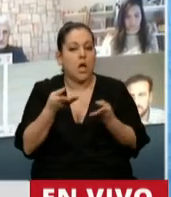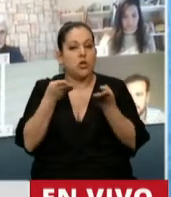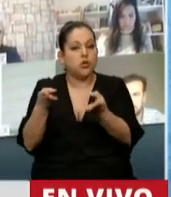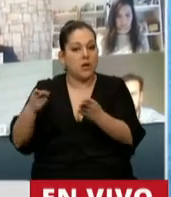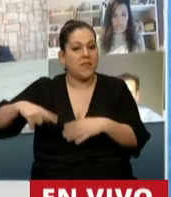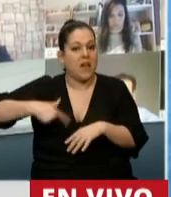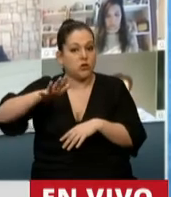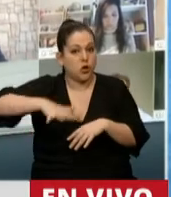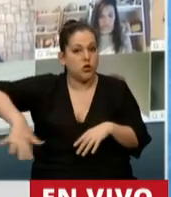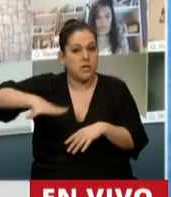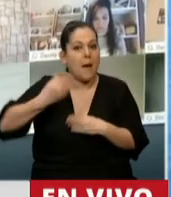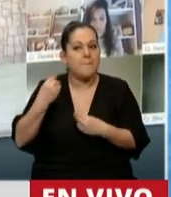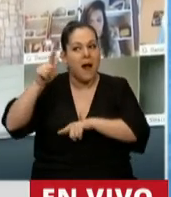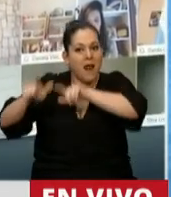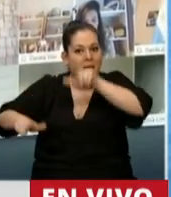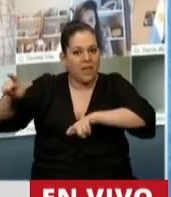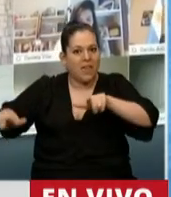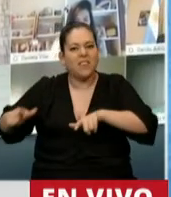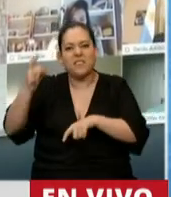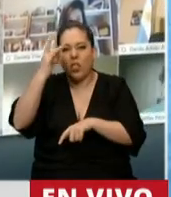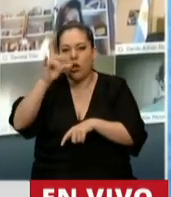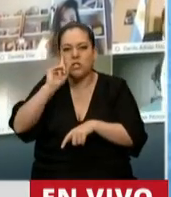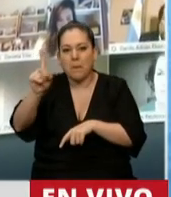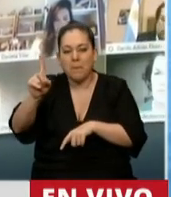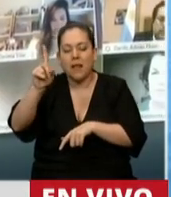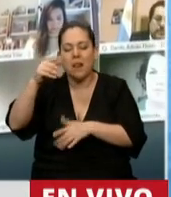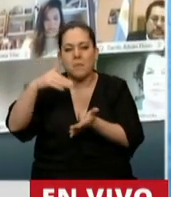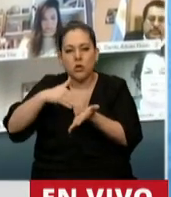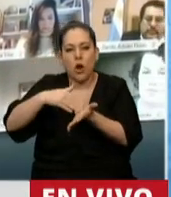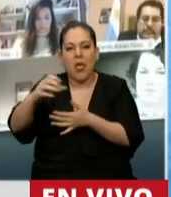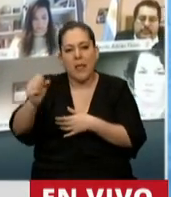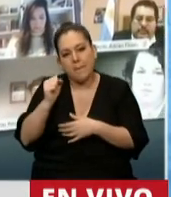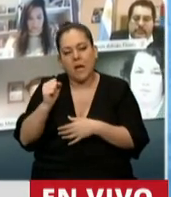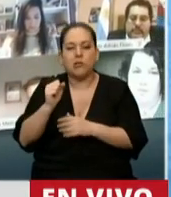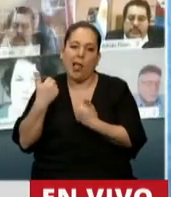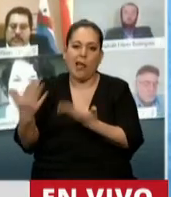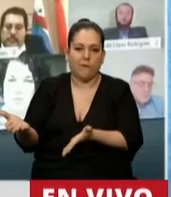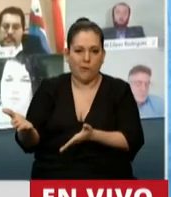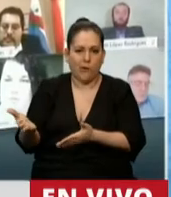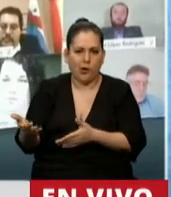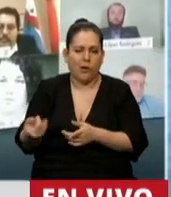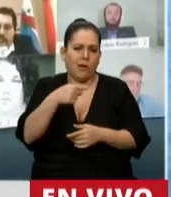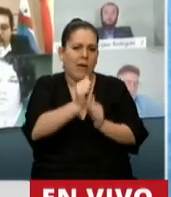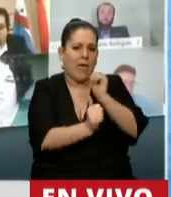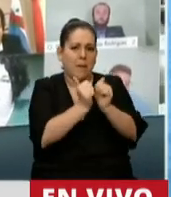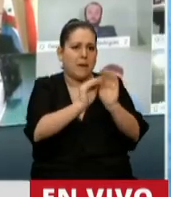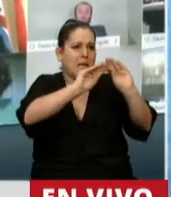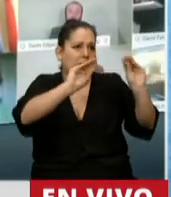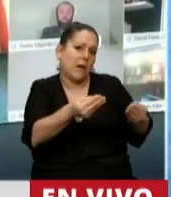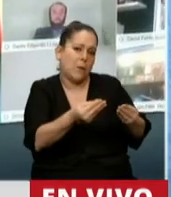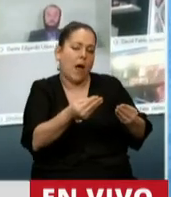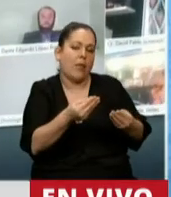social para el que se apropió de 12.000 millones de pesos y reactivación productiva para una empresa quebrada.